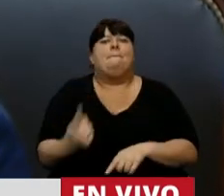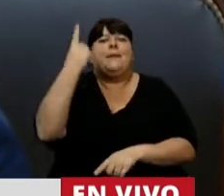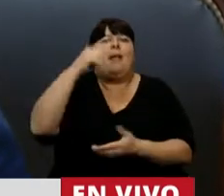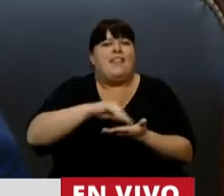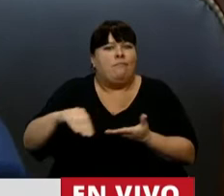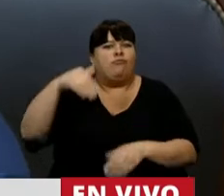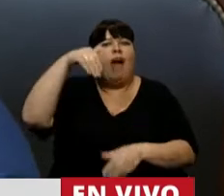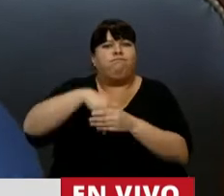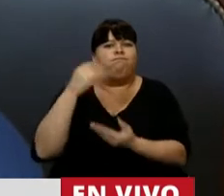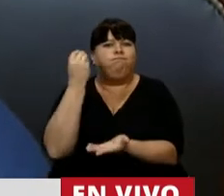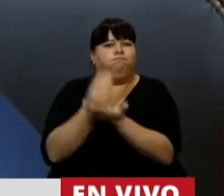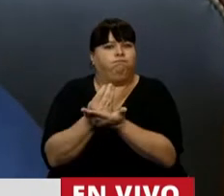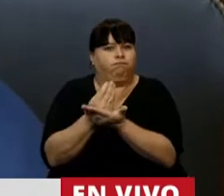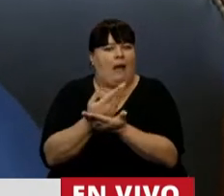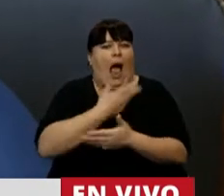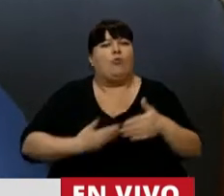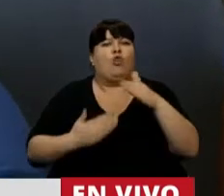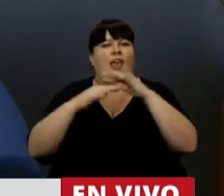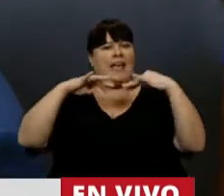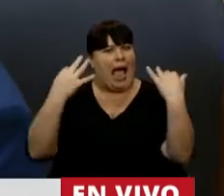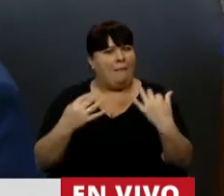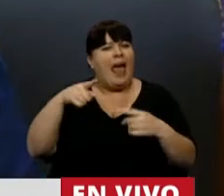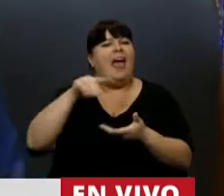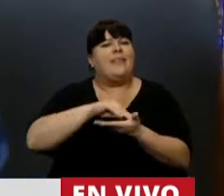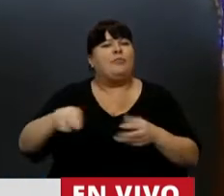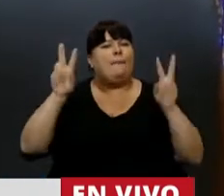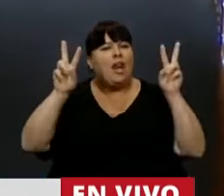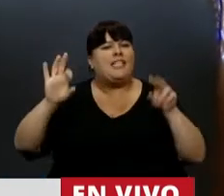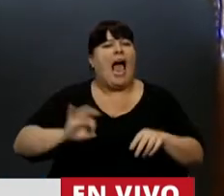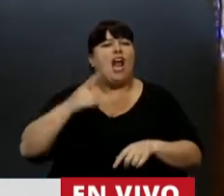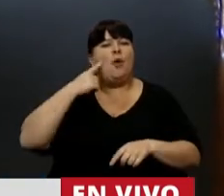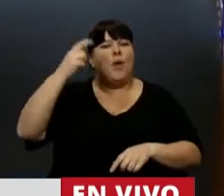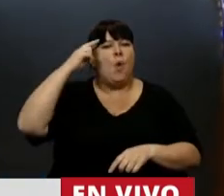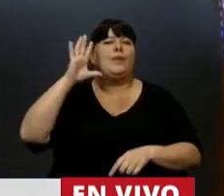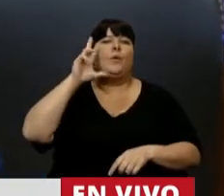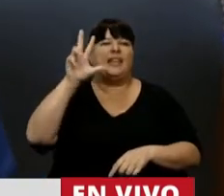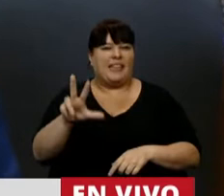electa a autoridad de la Cámara, una diputada peronista en el año 1953.